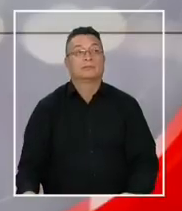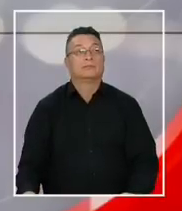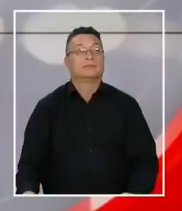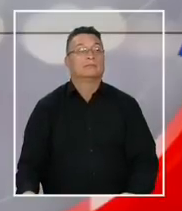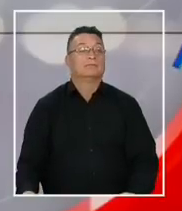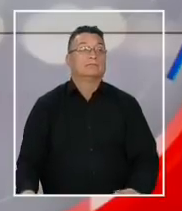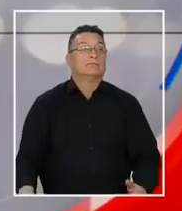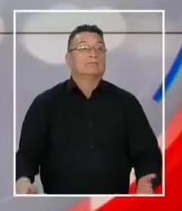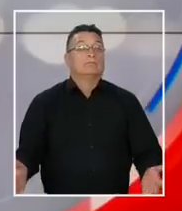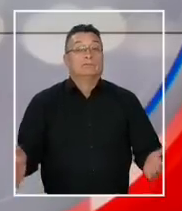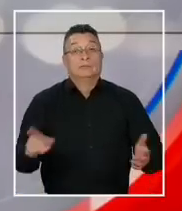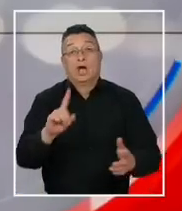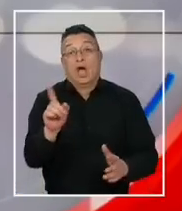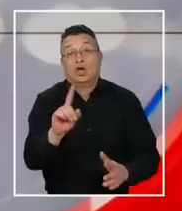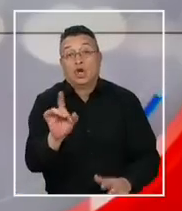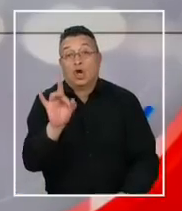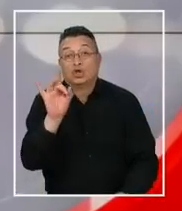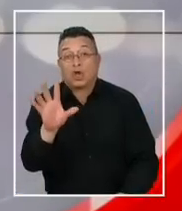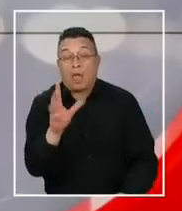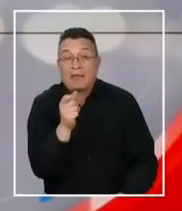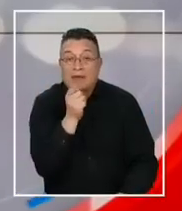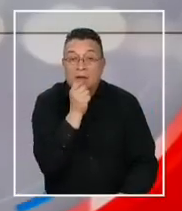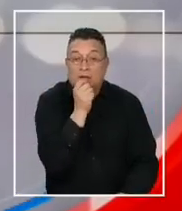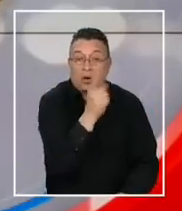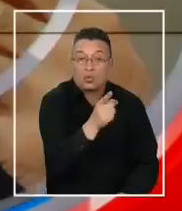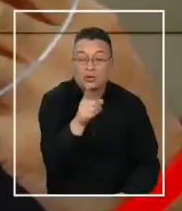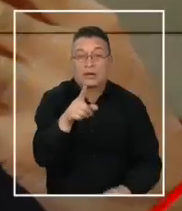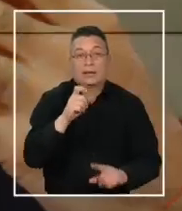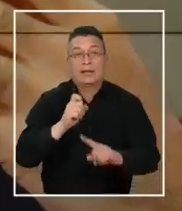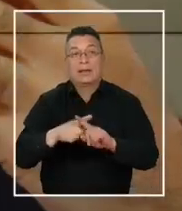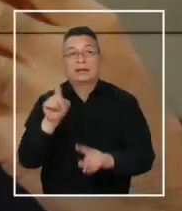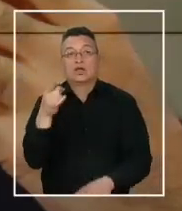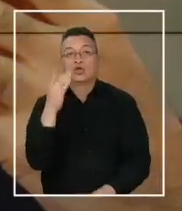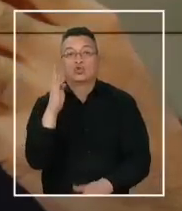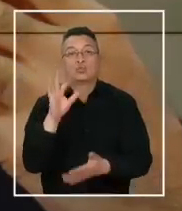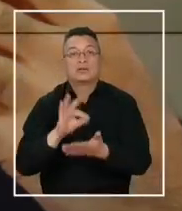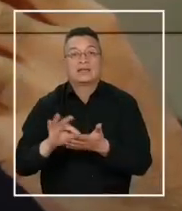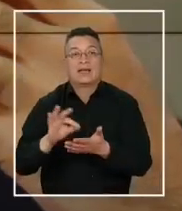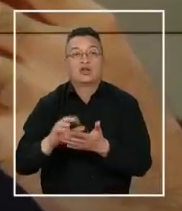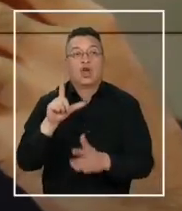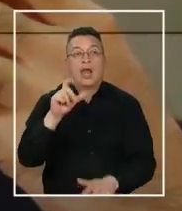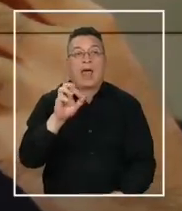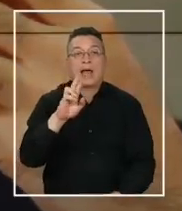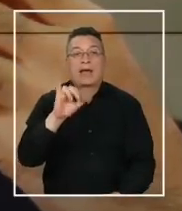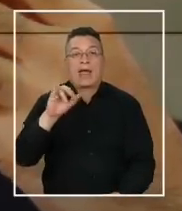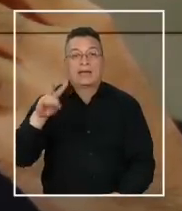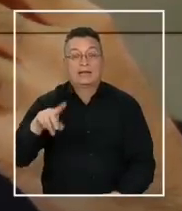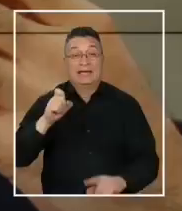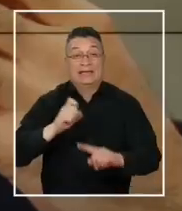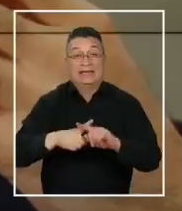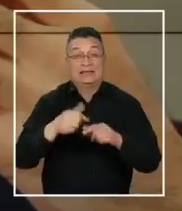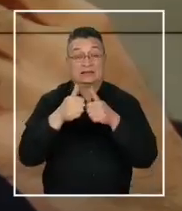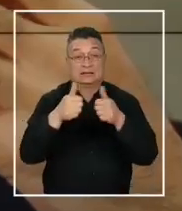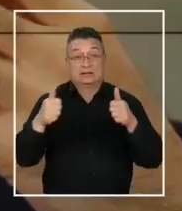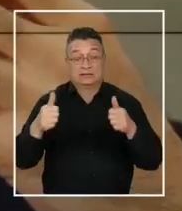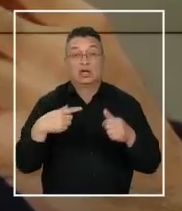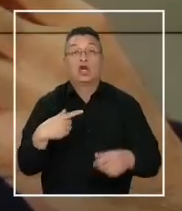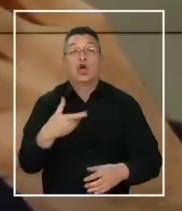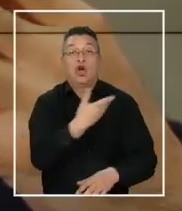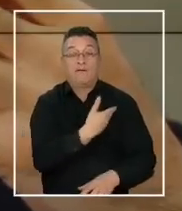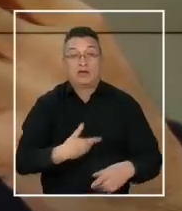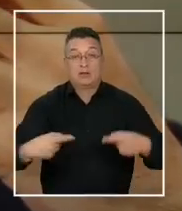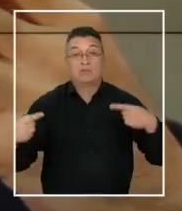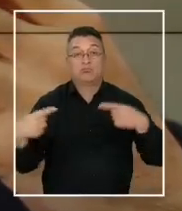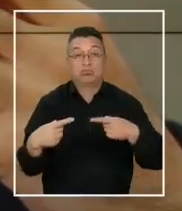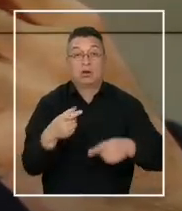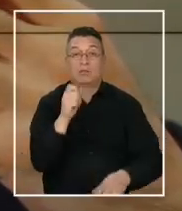Bueno, no sería sólo una denuncia la que afecta al ex subsecretario Cristian Larraín. La ex autoridad que se enfrenta al gobierno, tras